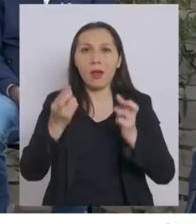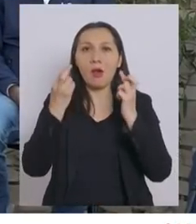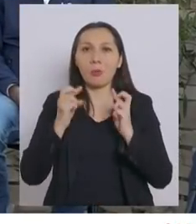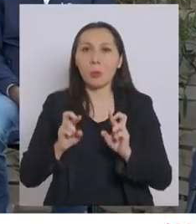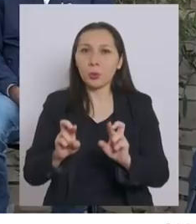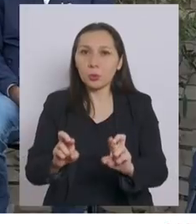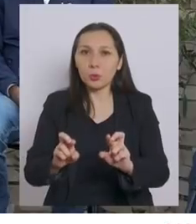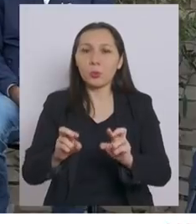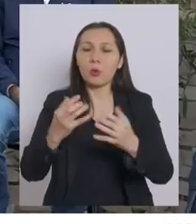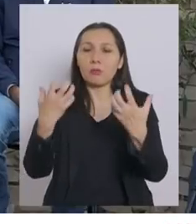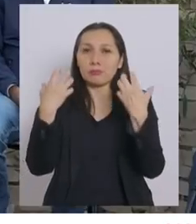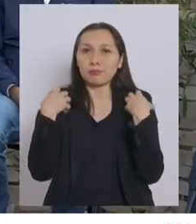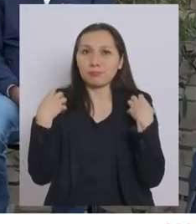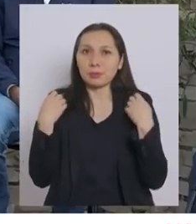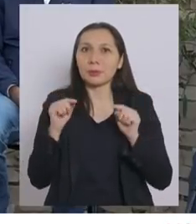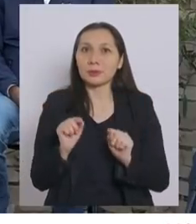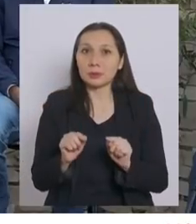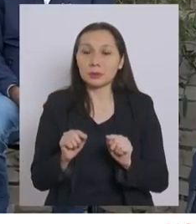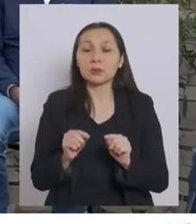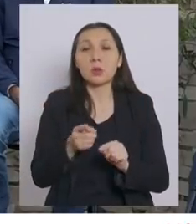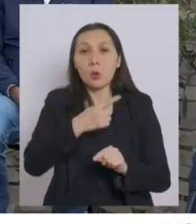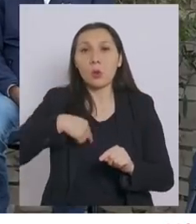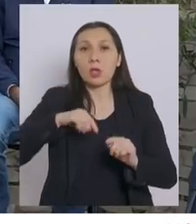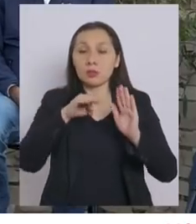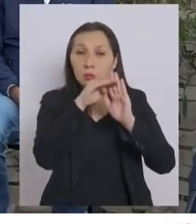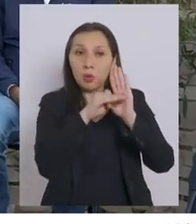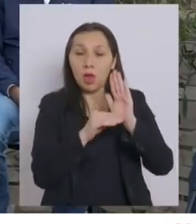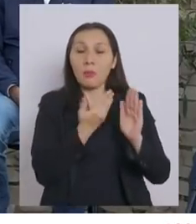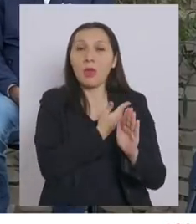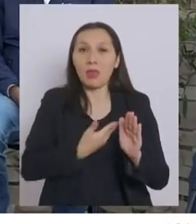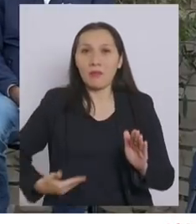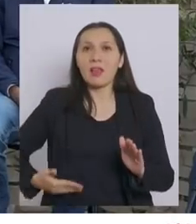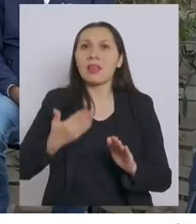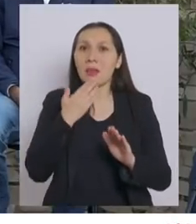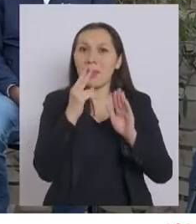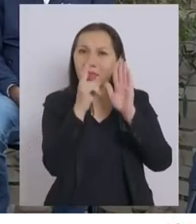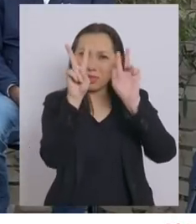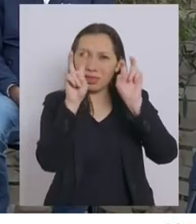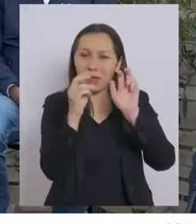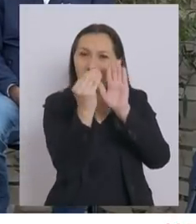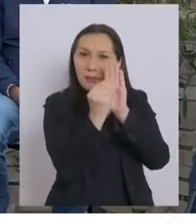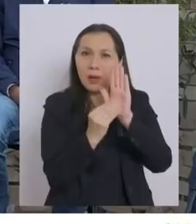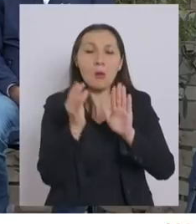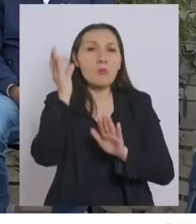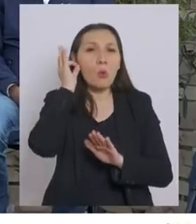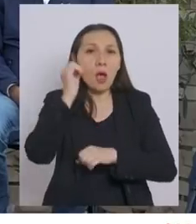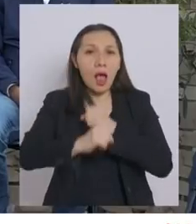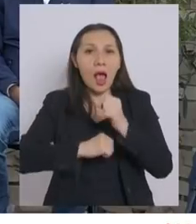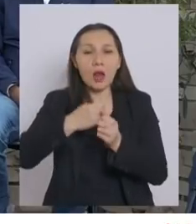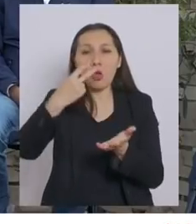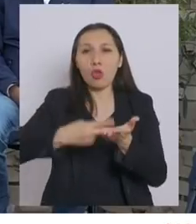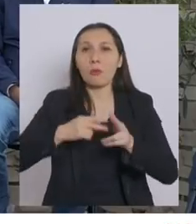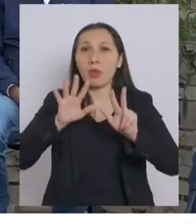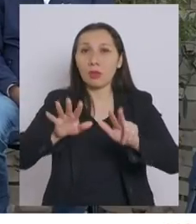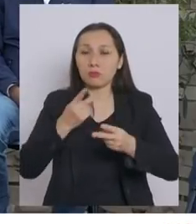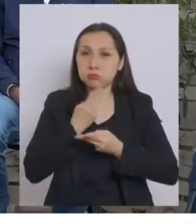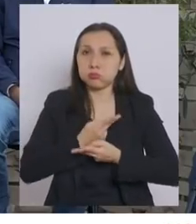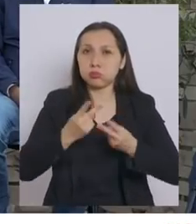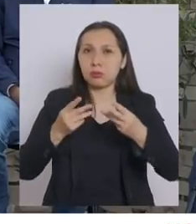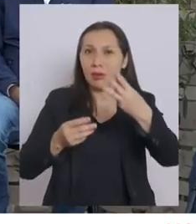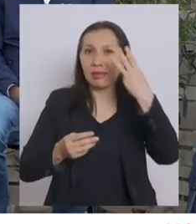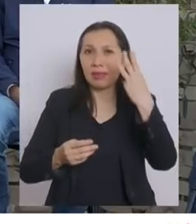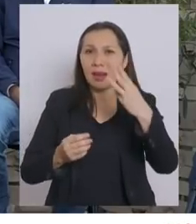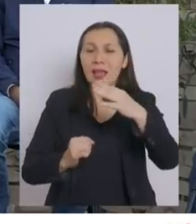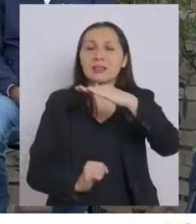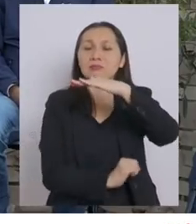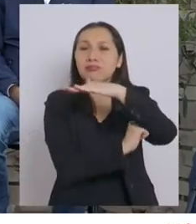oportunidades y deberes. Tanto nuestro programa de gobierno como la Agenda Mujer, impulsada en el año 2018, se basan en tres